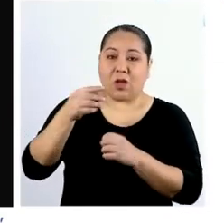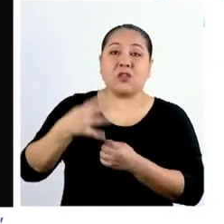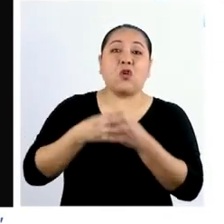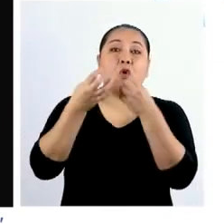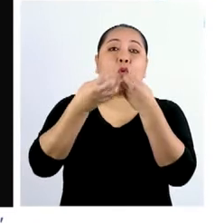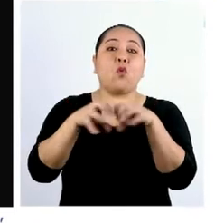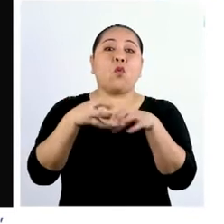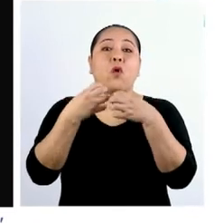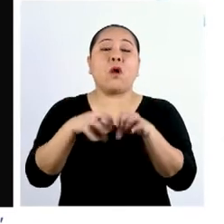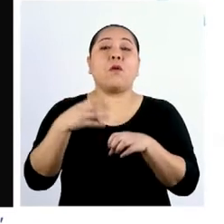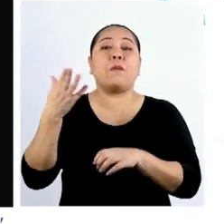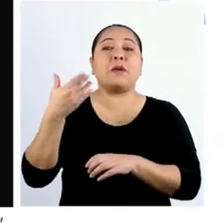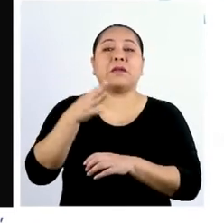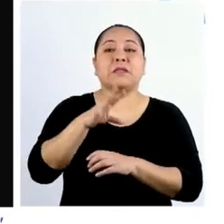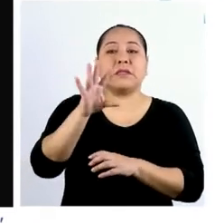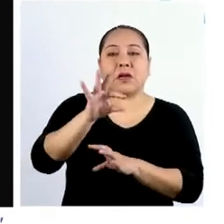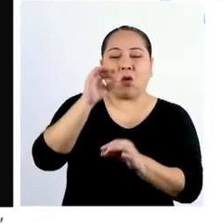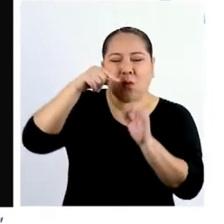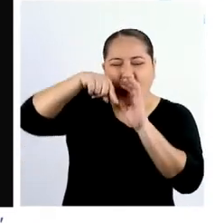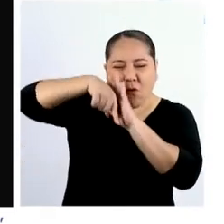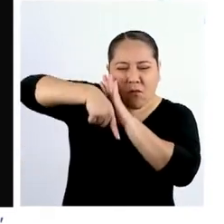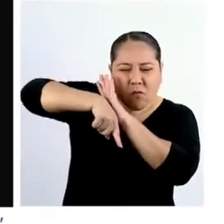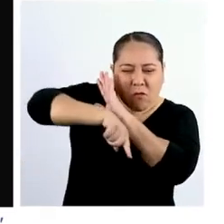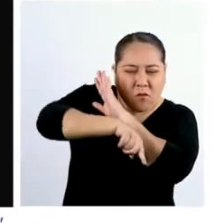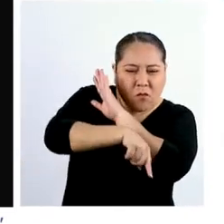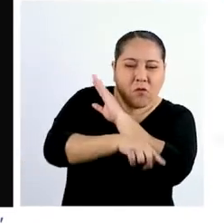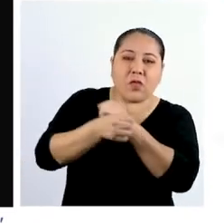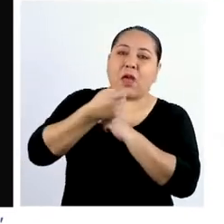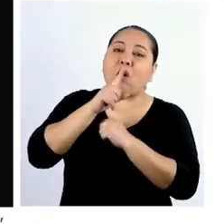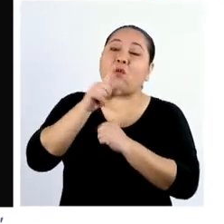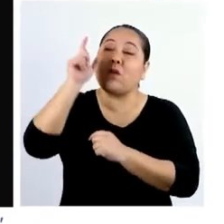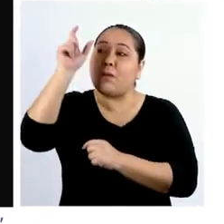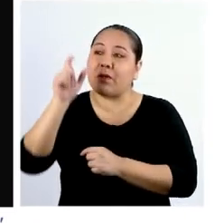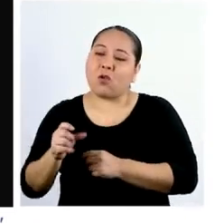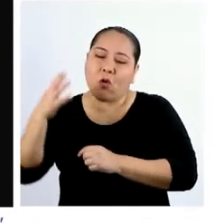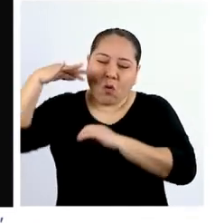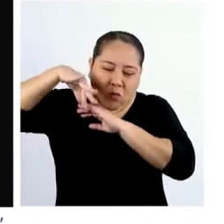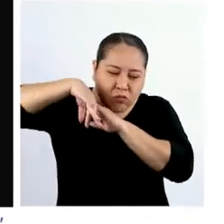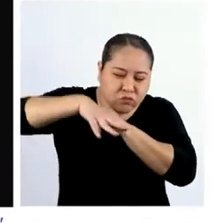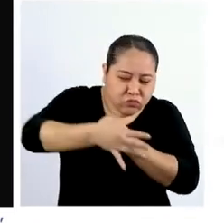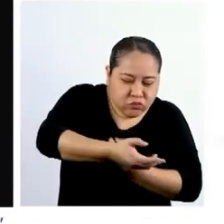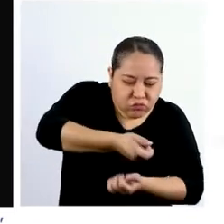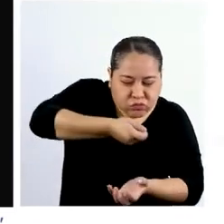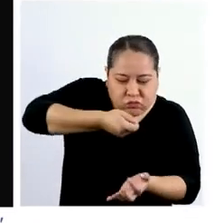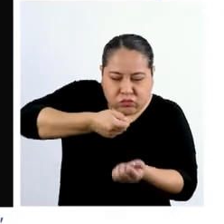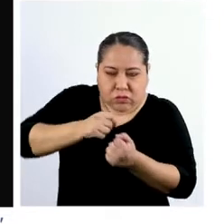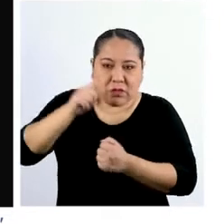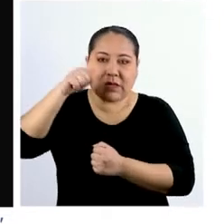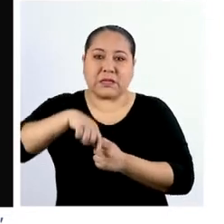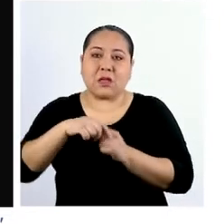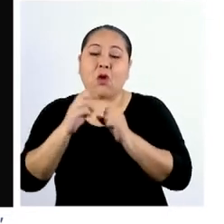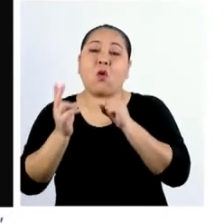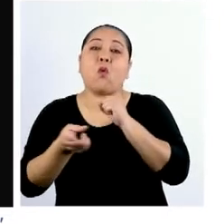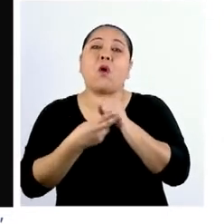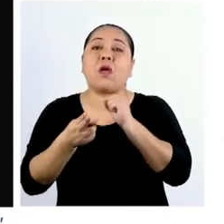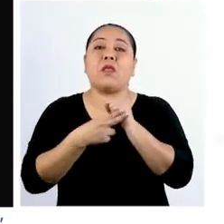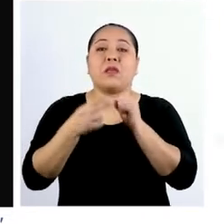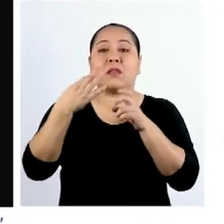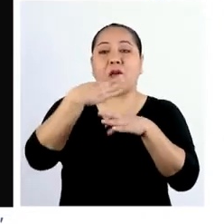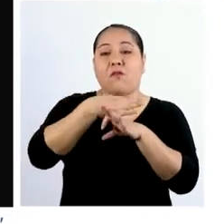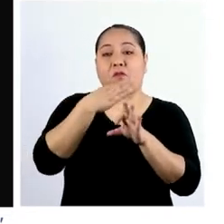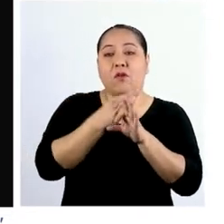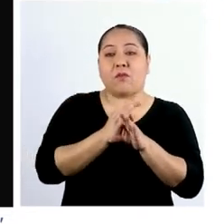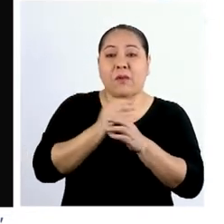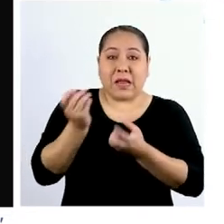Estas huevas de pescado se encuentran en lo profundo del agua y alguien tiene que ir a conseguirlas. También necesitan empacarse de cierta manera